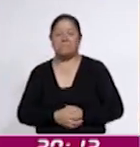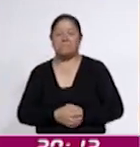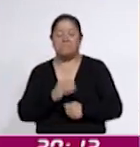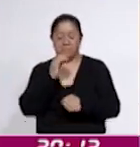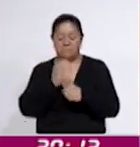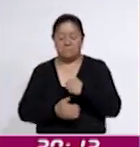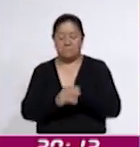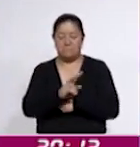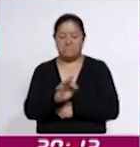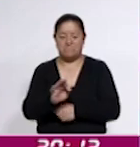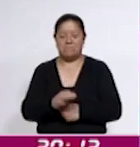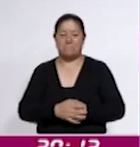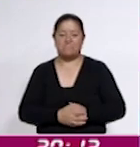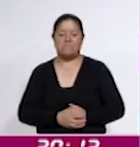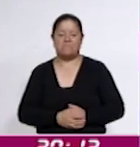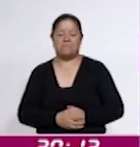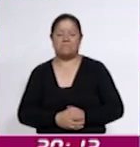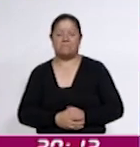Flores.